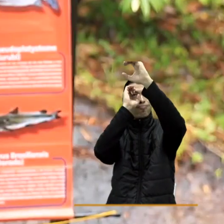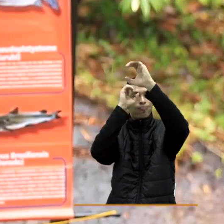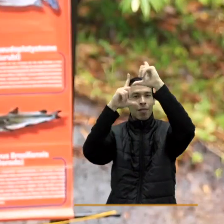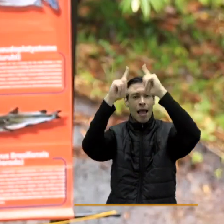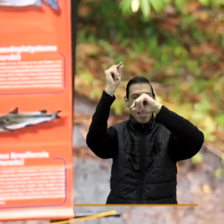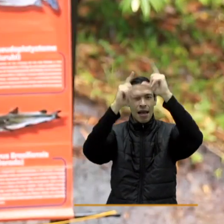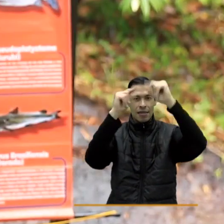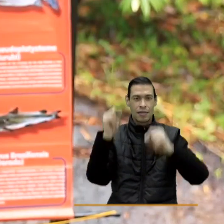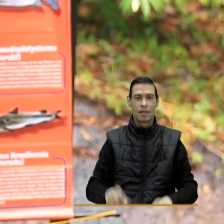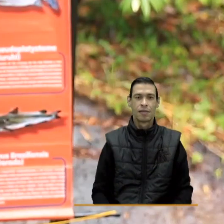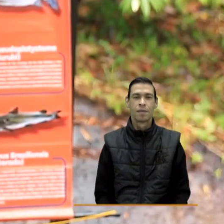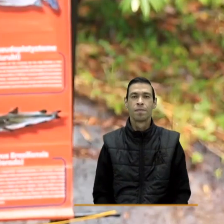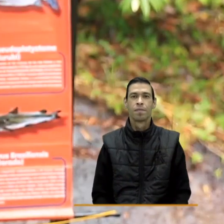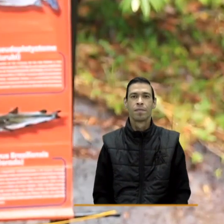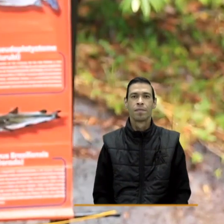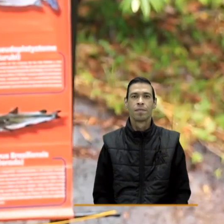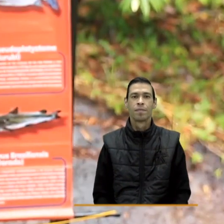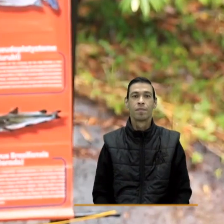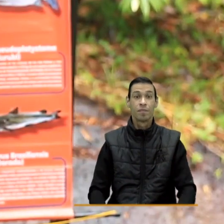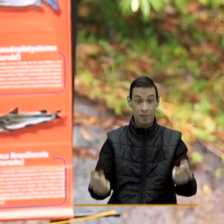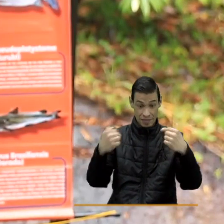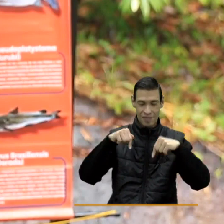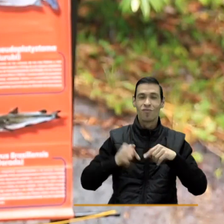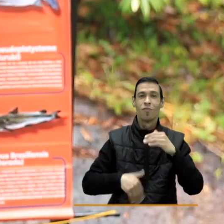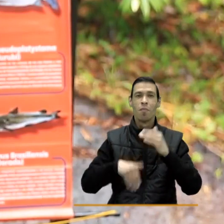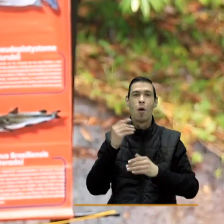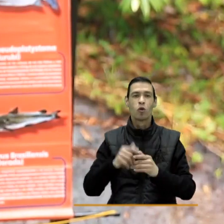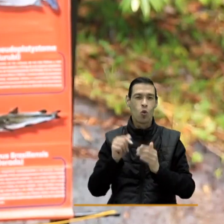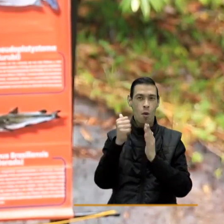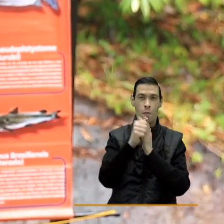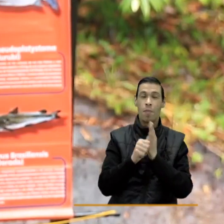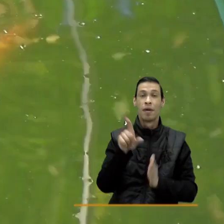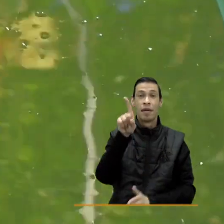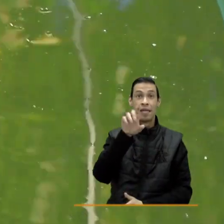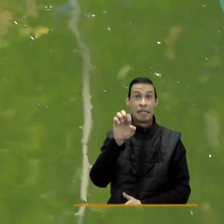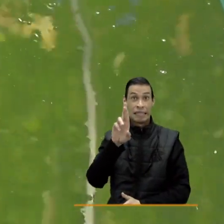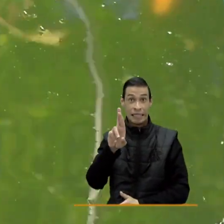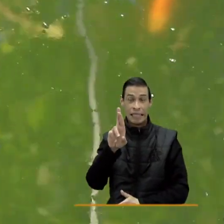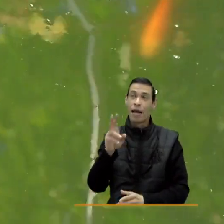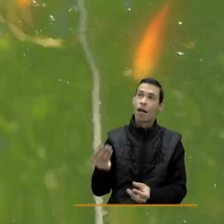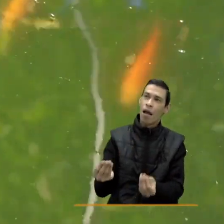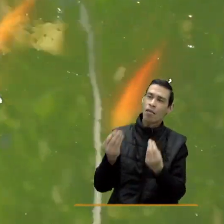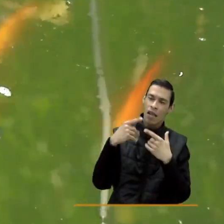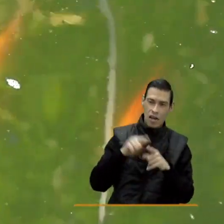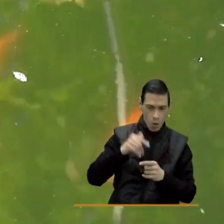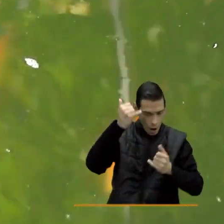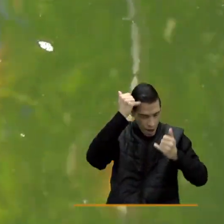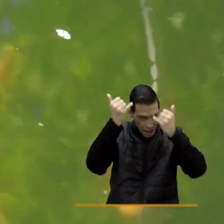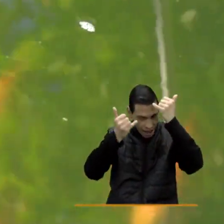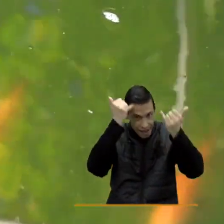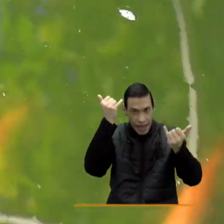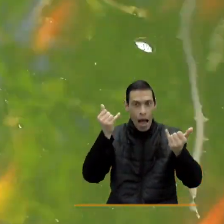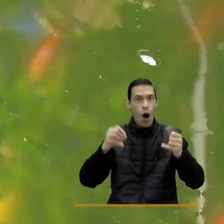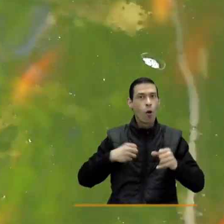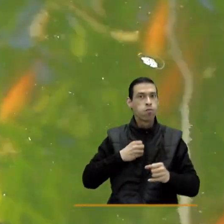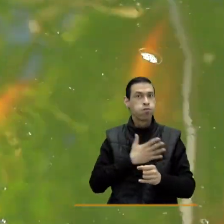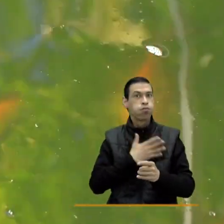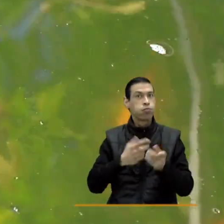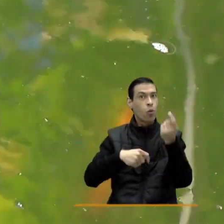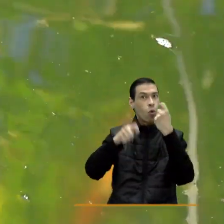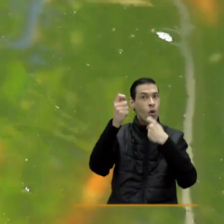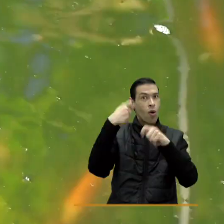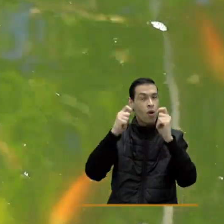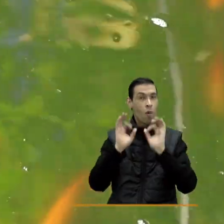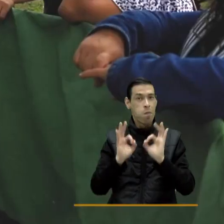nació de raíz del programa SER, Sena Emprende Rural, ese programa nos abre ideas y nuevas alternativas